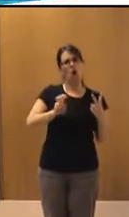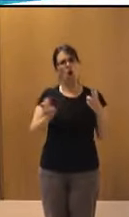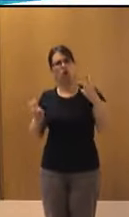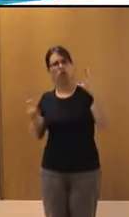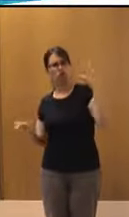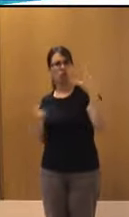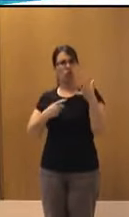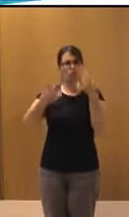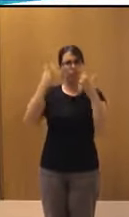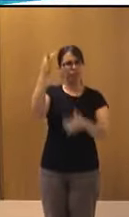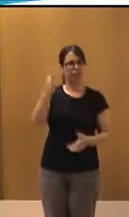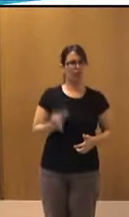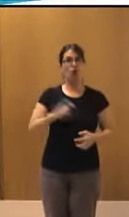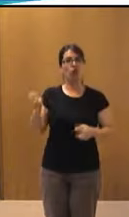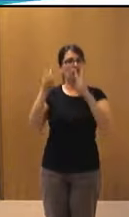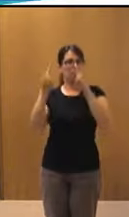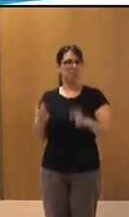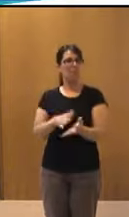en otras facetas.